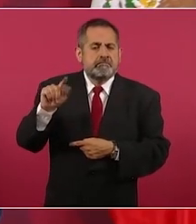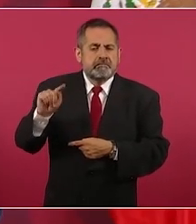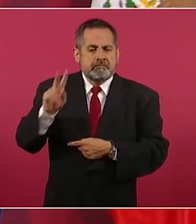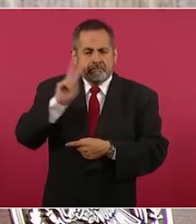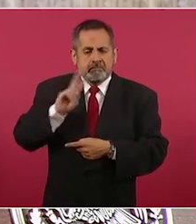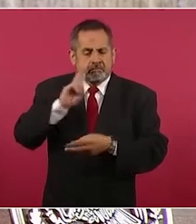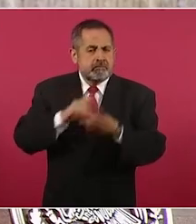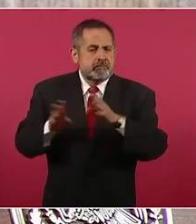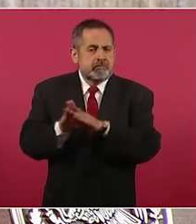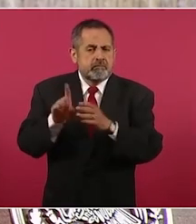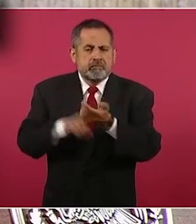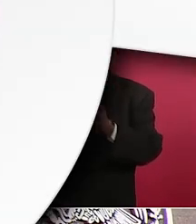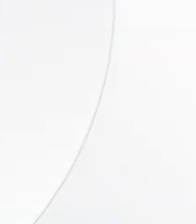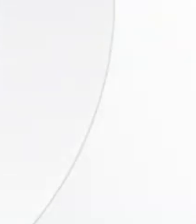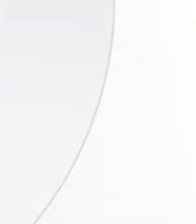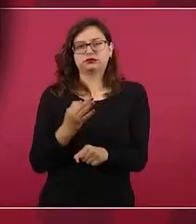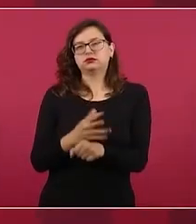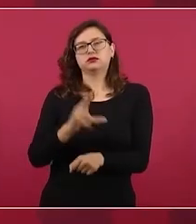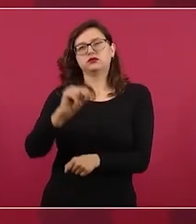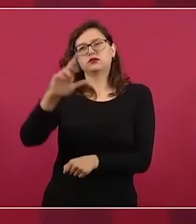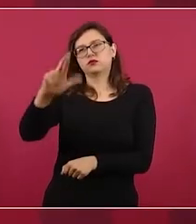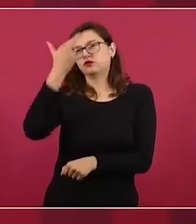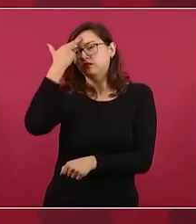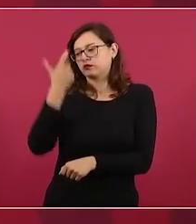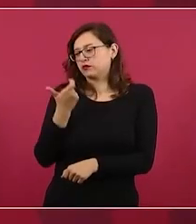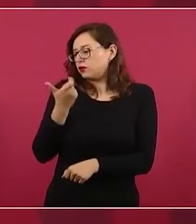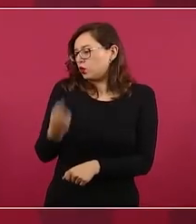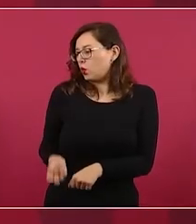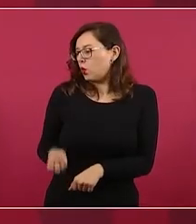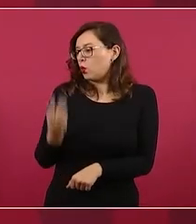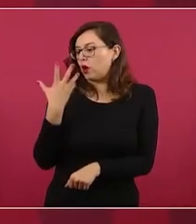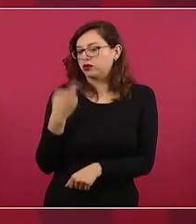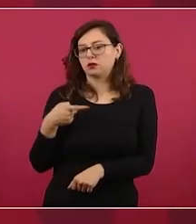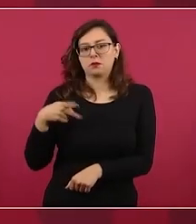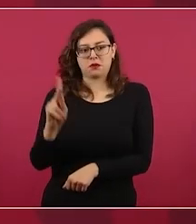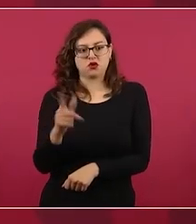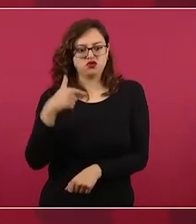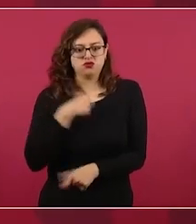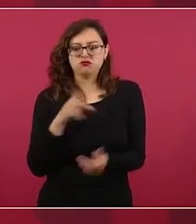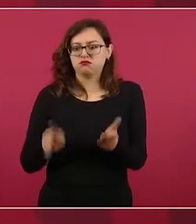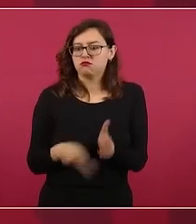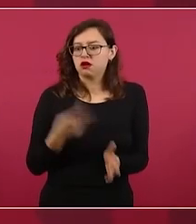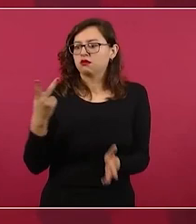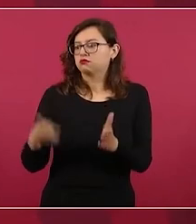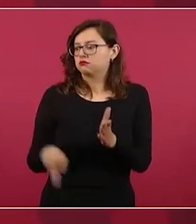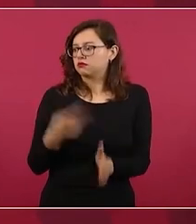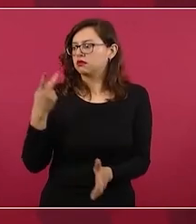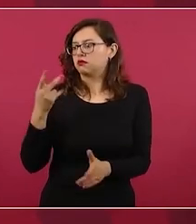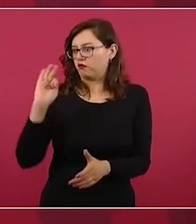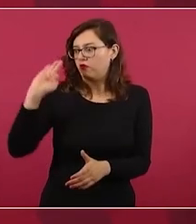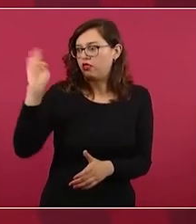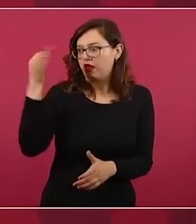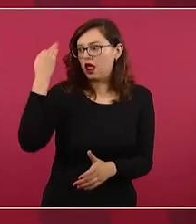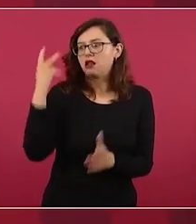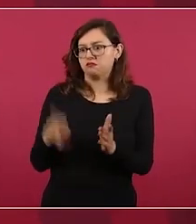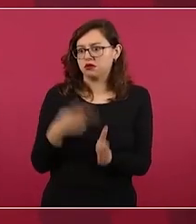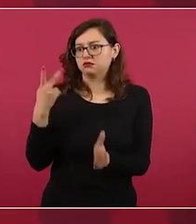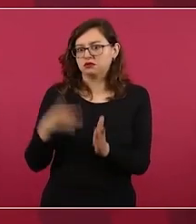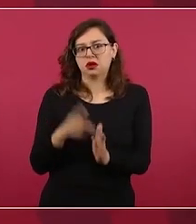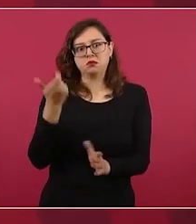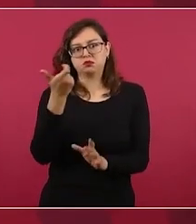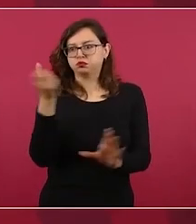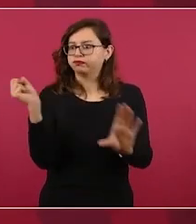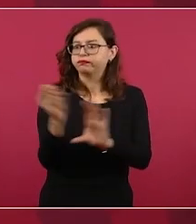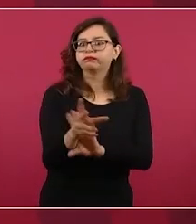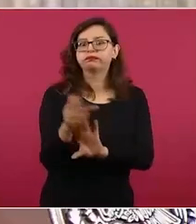Cómo es un SAT distinto. Ya hemos transferido una buena cantidad de